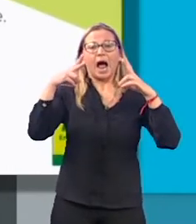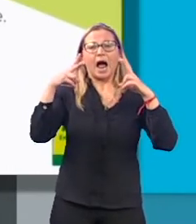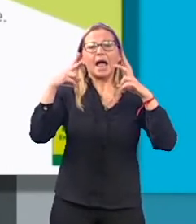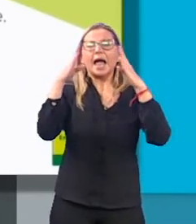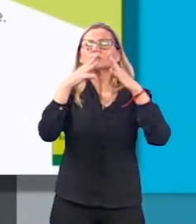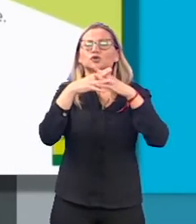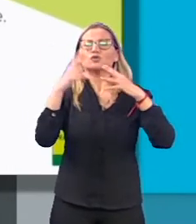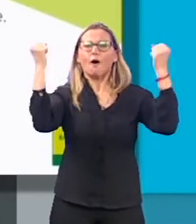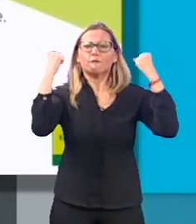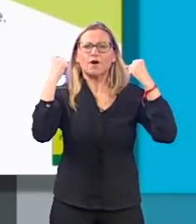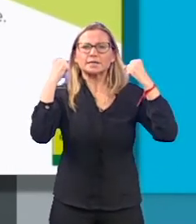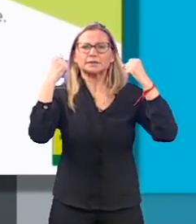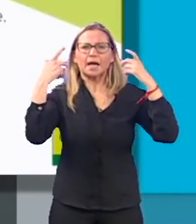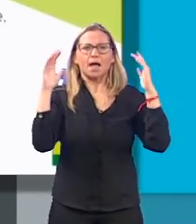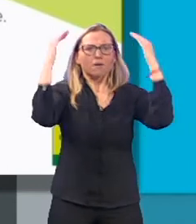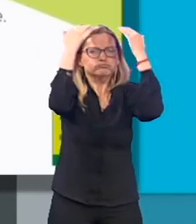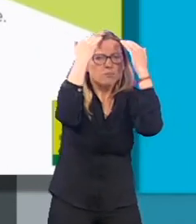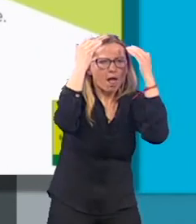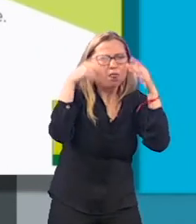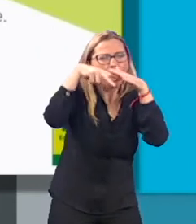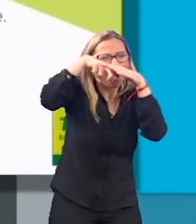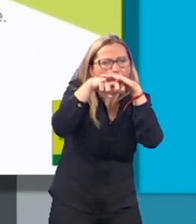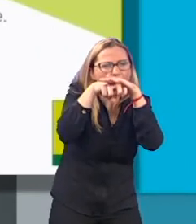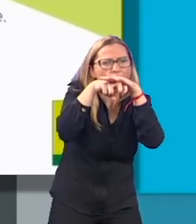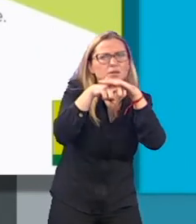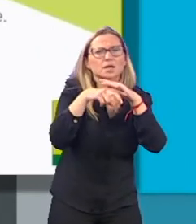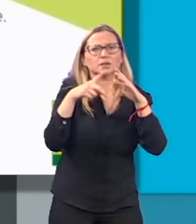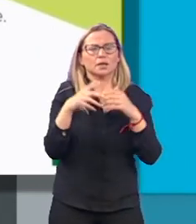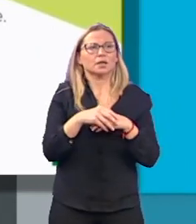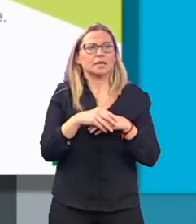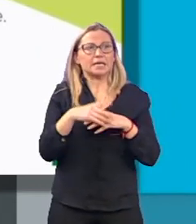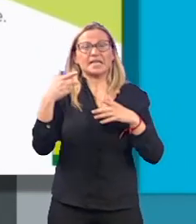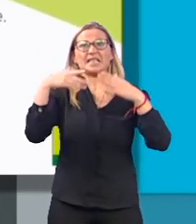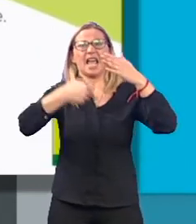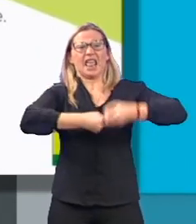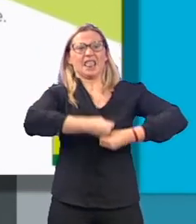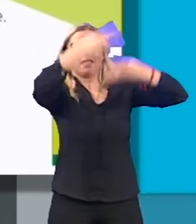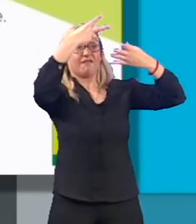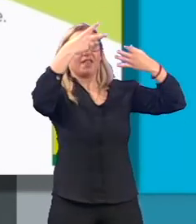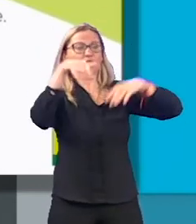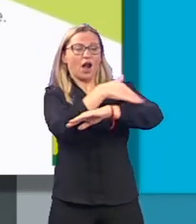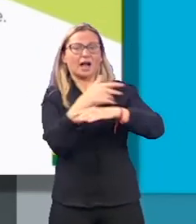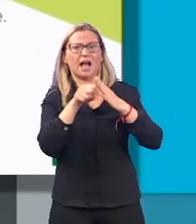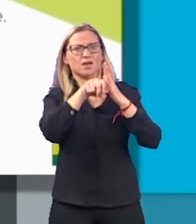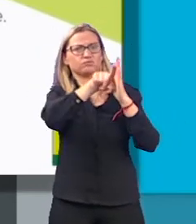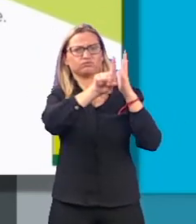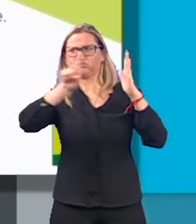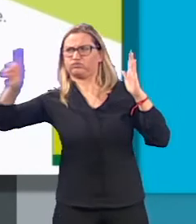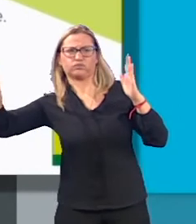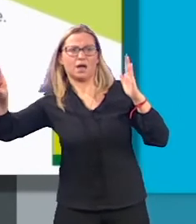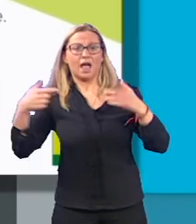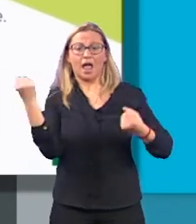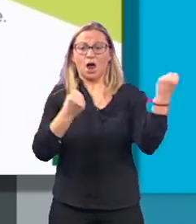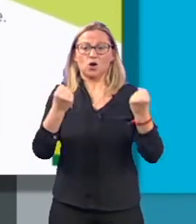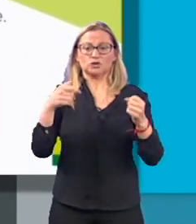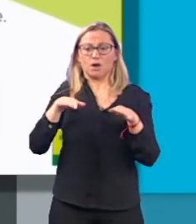refugiarte, agáchate y cúbrete. En el exterior, aléjate de edificios, muros y postes eléctricos. En coche,